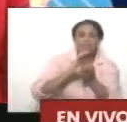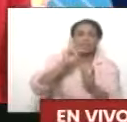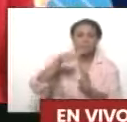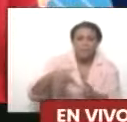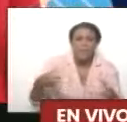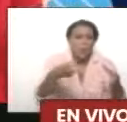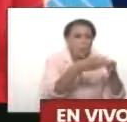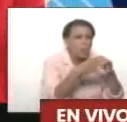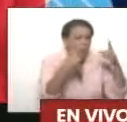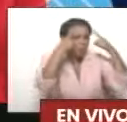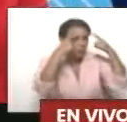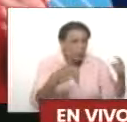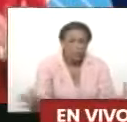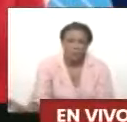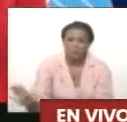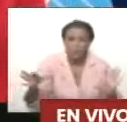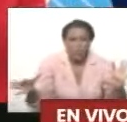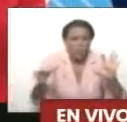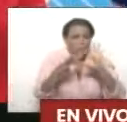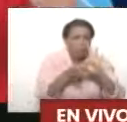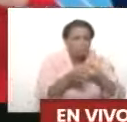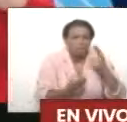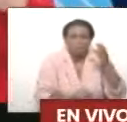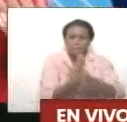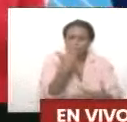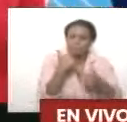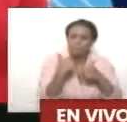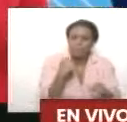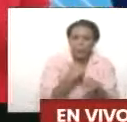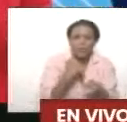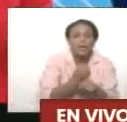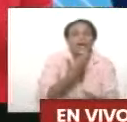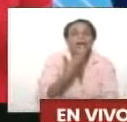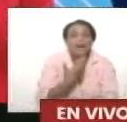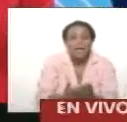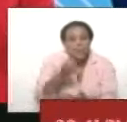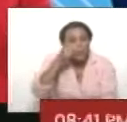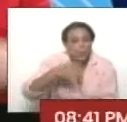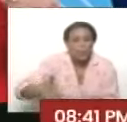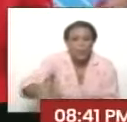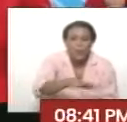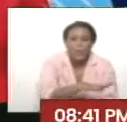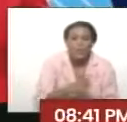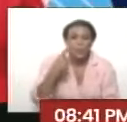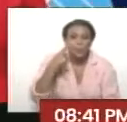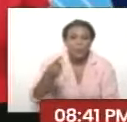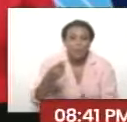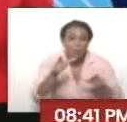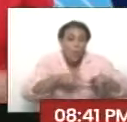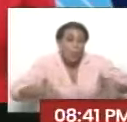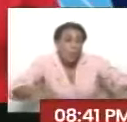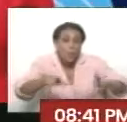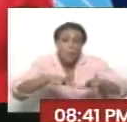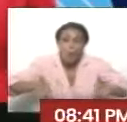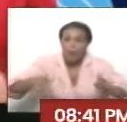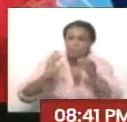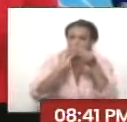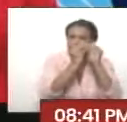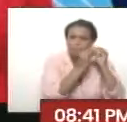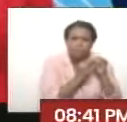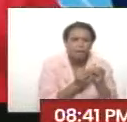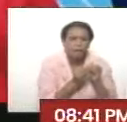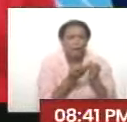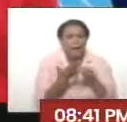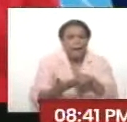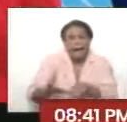de la gran misión Venezuela Bella, tenemos que agradecer todo el pueblo venezolano porque vemos nuestros espacios recuperados,